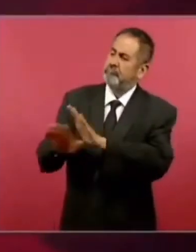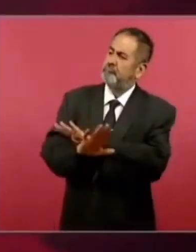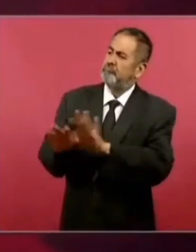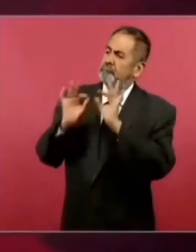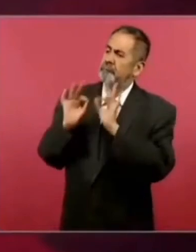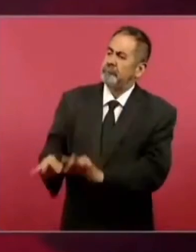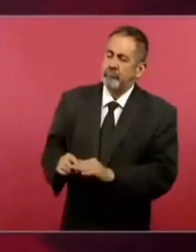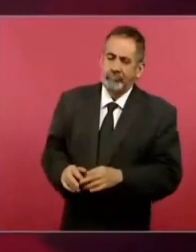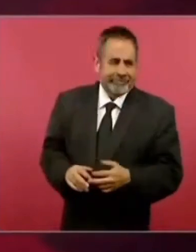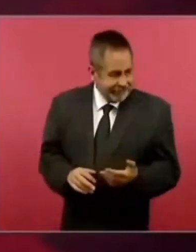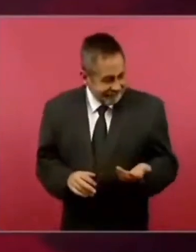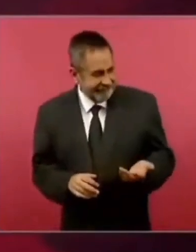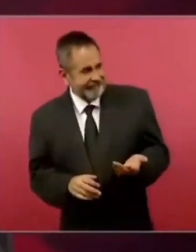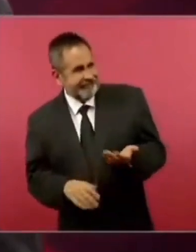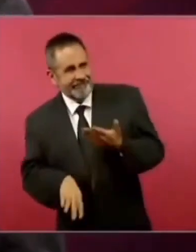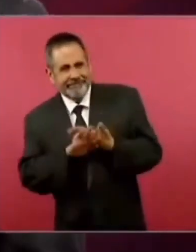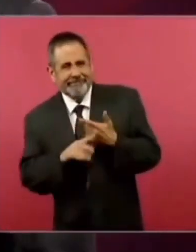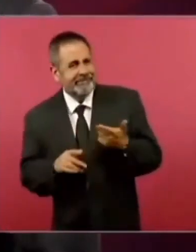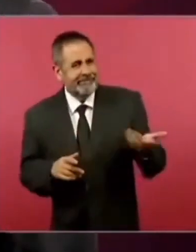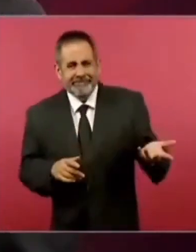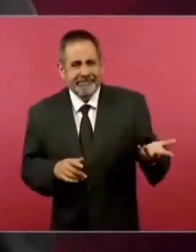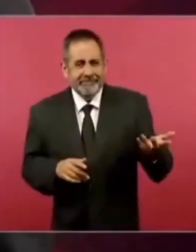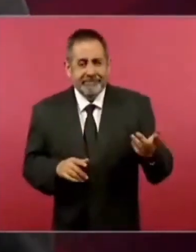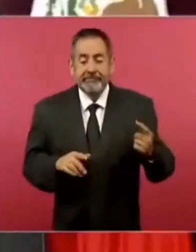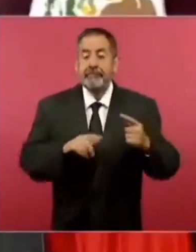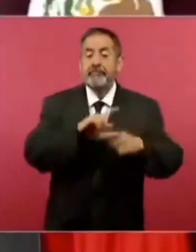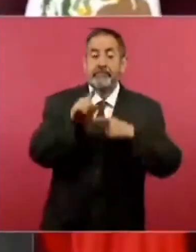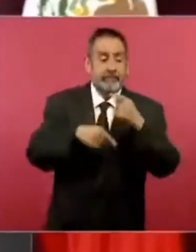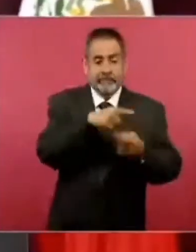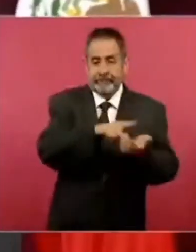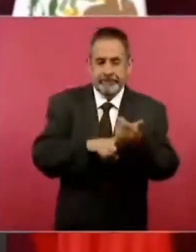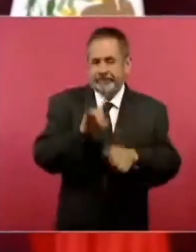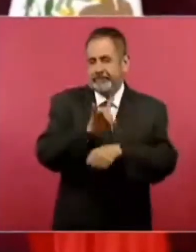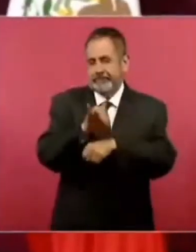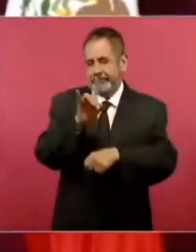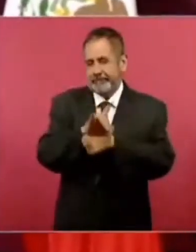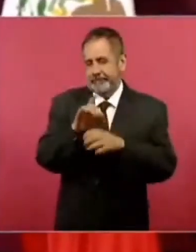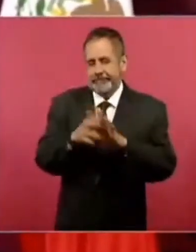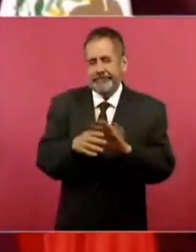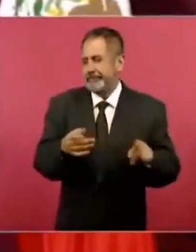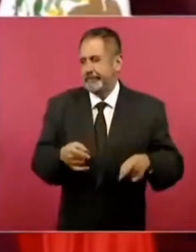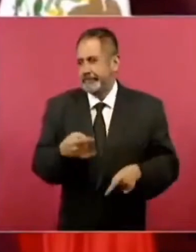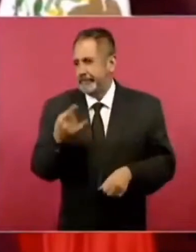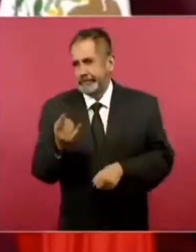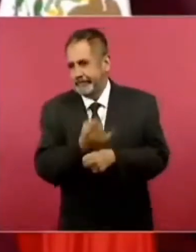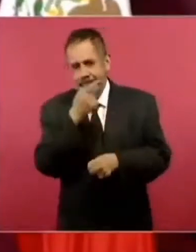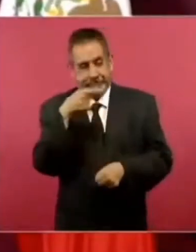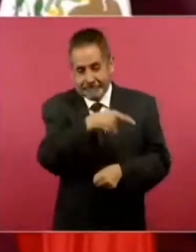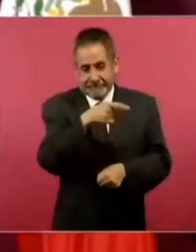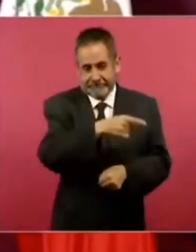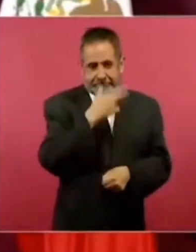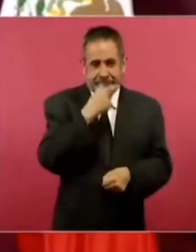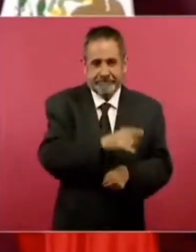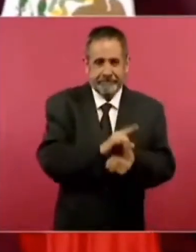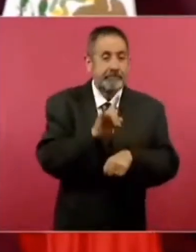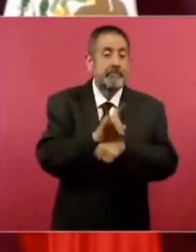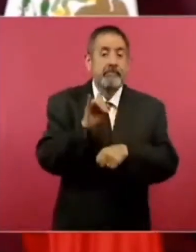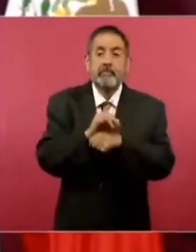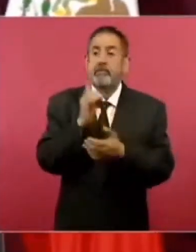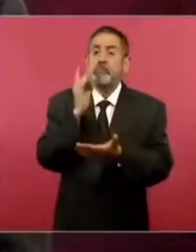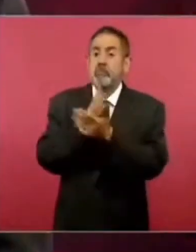y luego llegó porque esta simulación no solo es de México